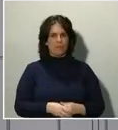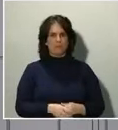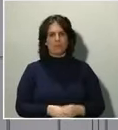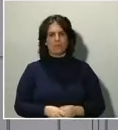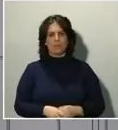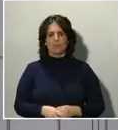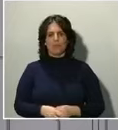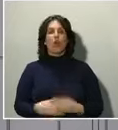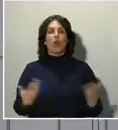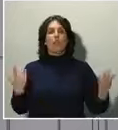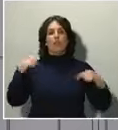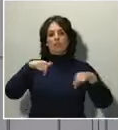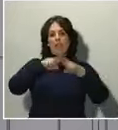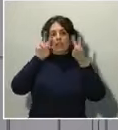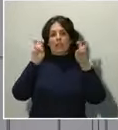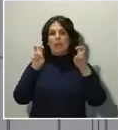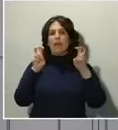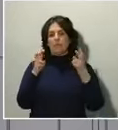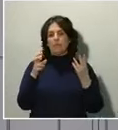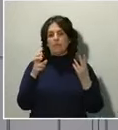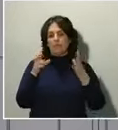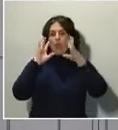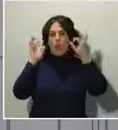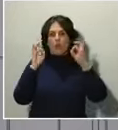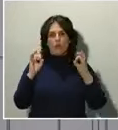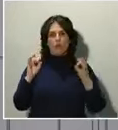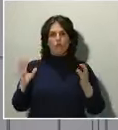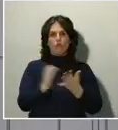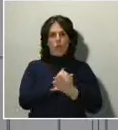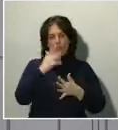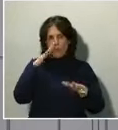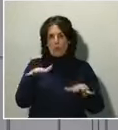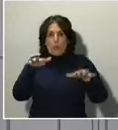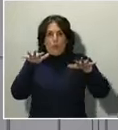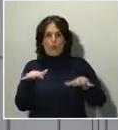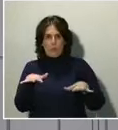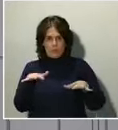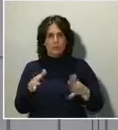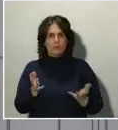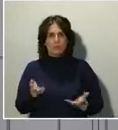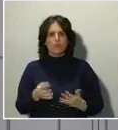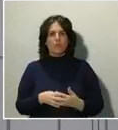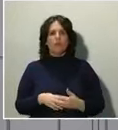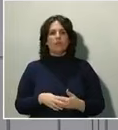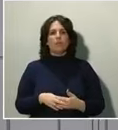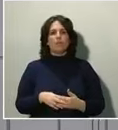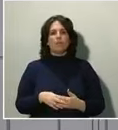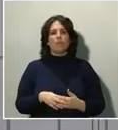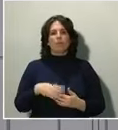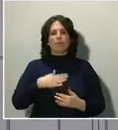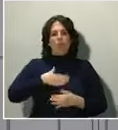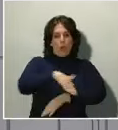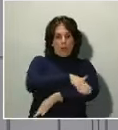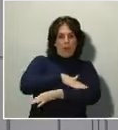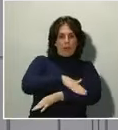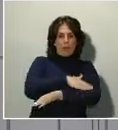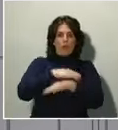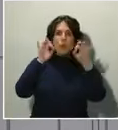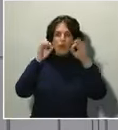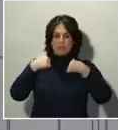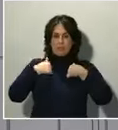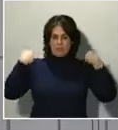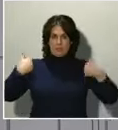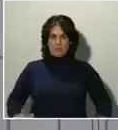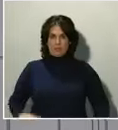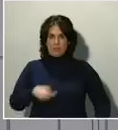al conjunto de la opinión pública. He de decirles que, a juicio del Gobierno y, en particular mío, lo único que puedo